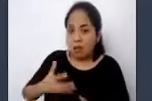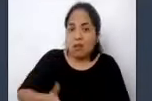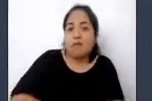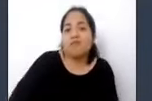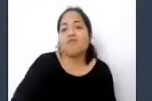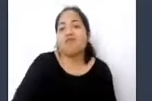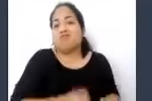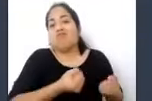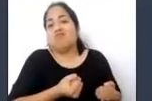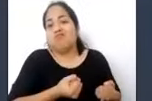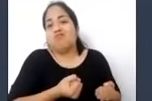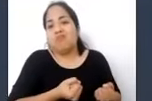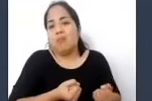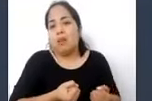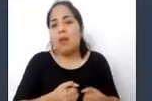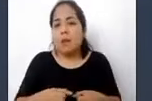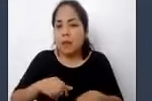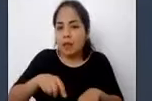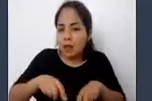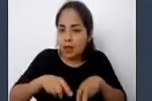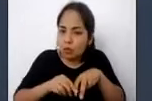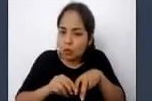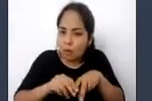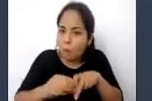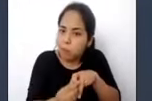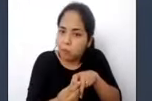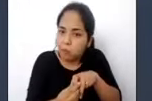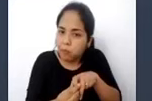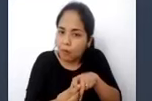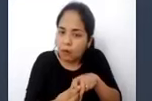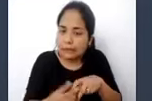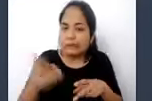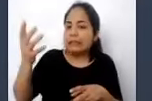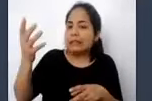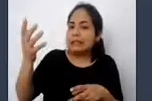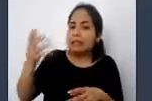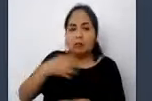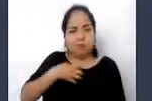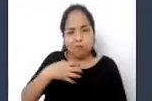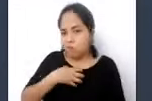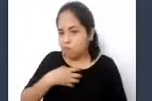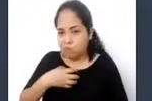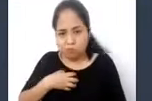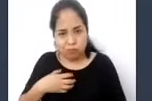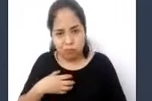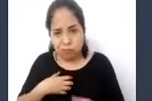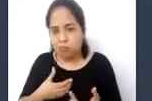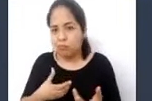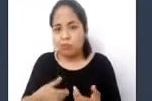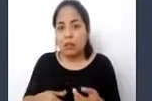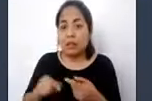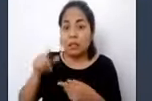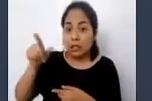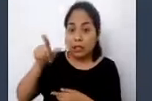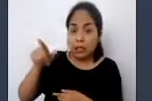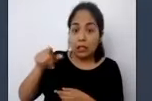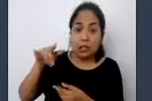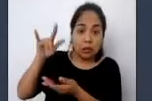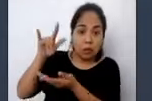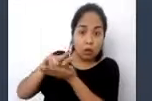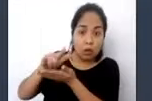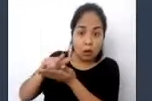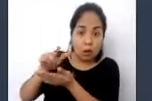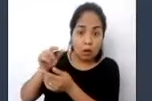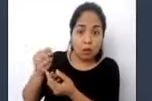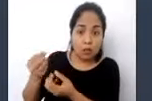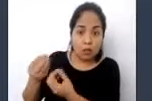un tobillo. Por supuesto que hice los reclamos correspondientes y la línea aérea me dijo que como no se había